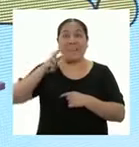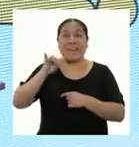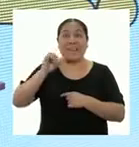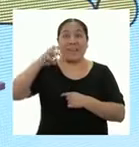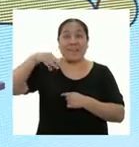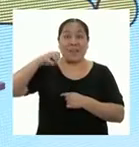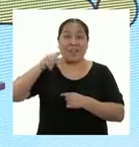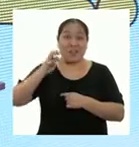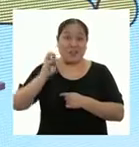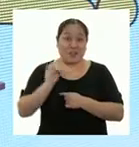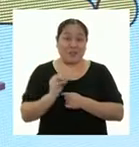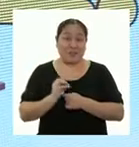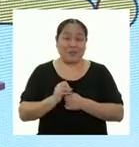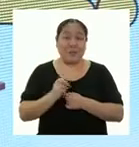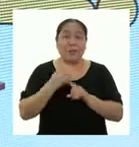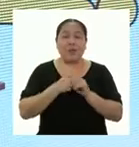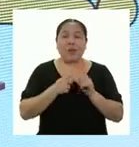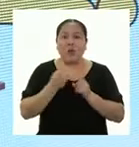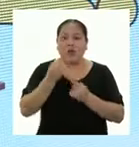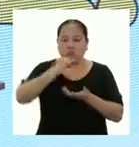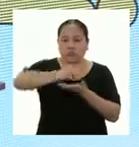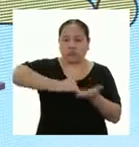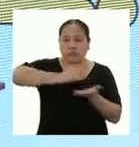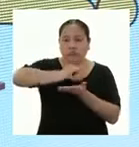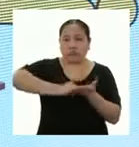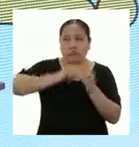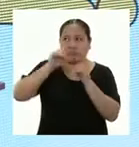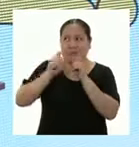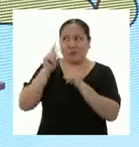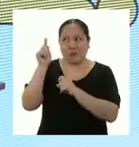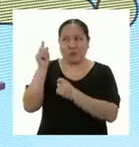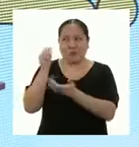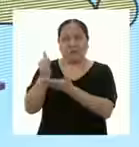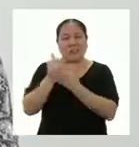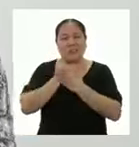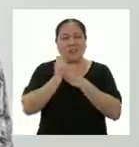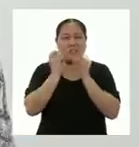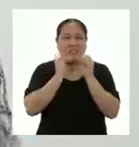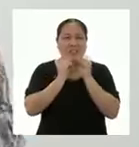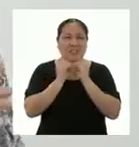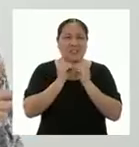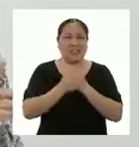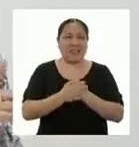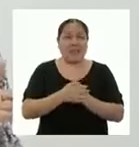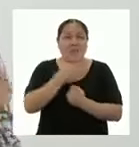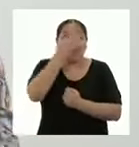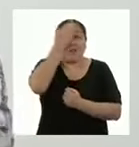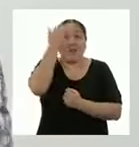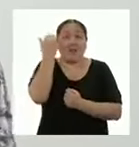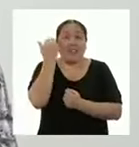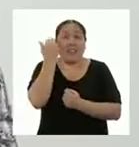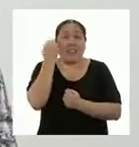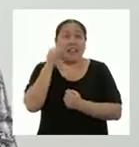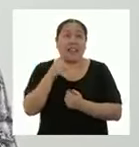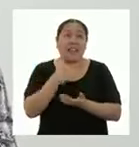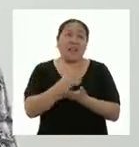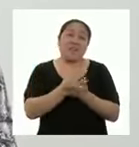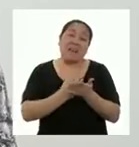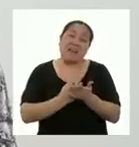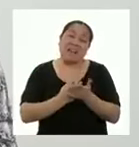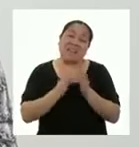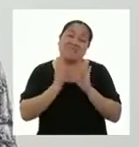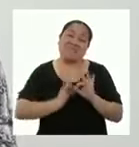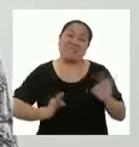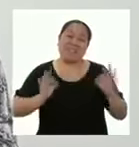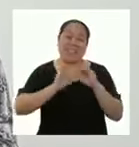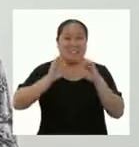compuestas. Pero han llegado unas preguntas que solo tú nos puedes ayudar a resolver. ¿Cómo me olvidé de mi sección favorita de clase? Las